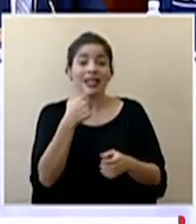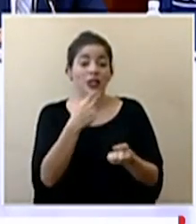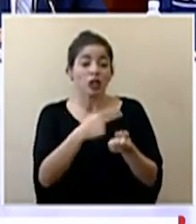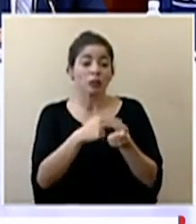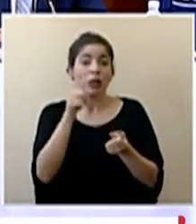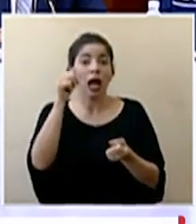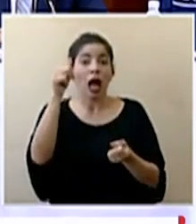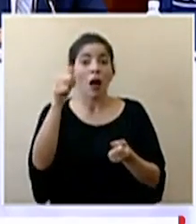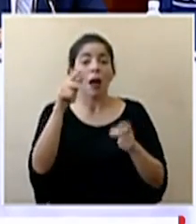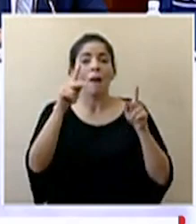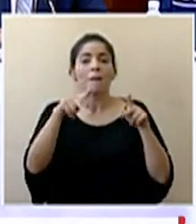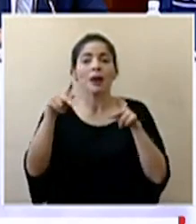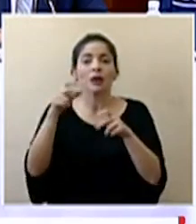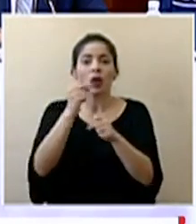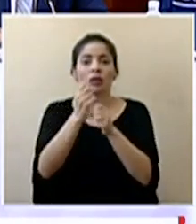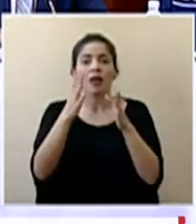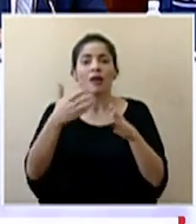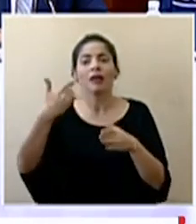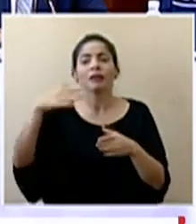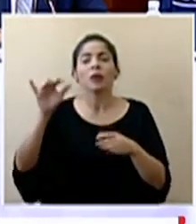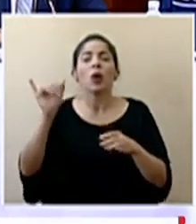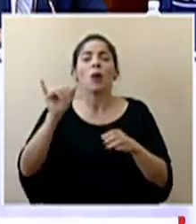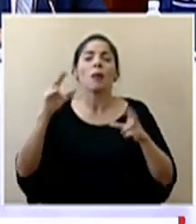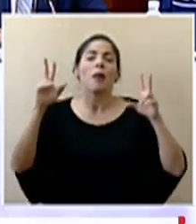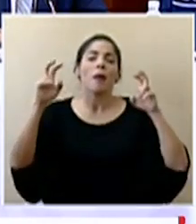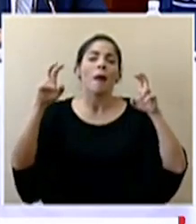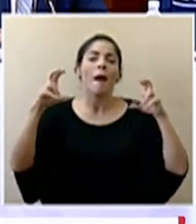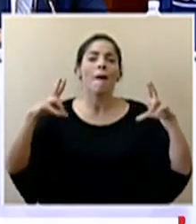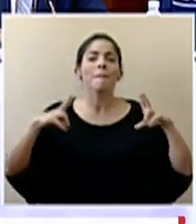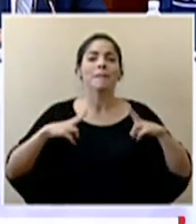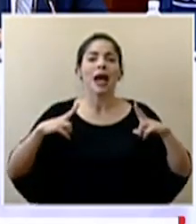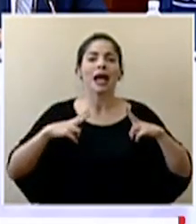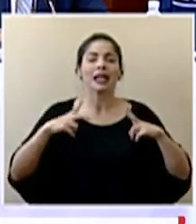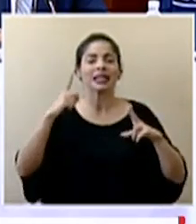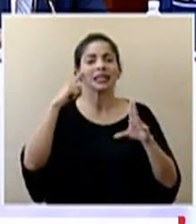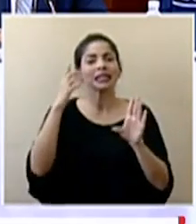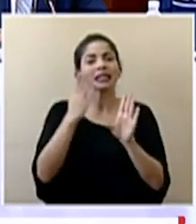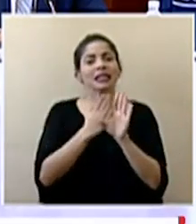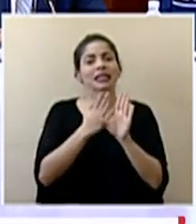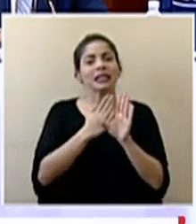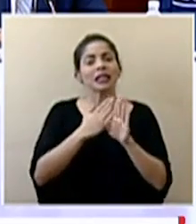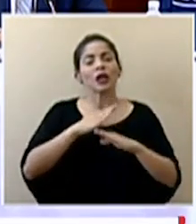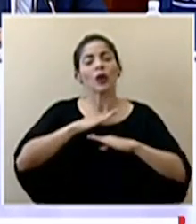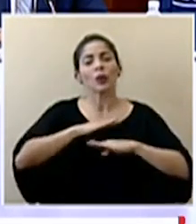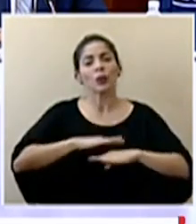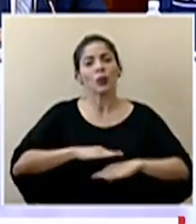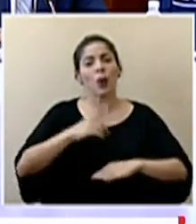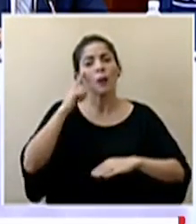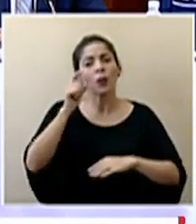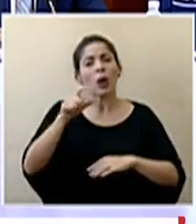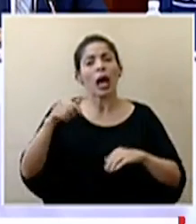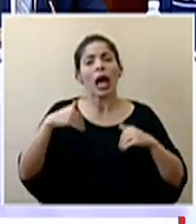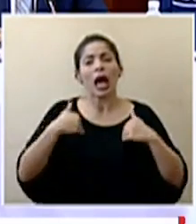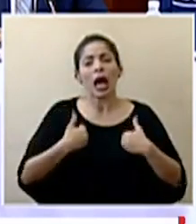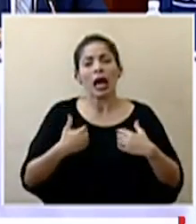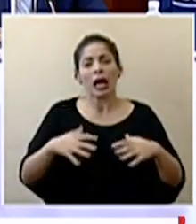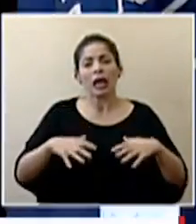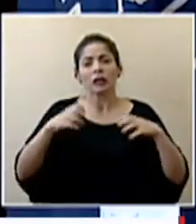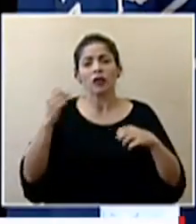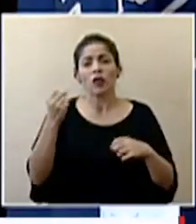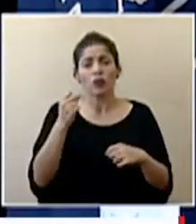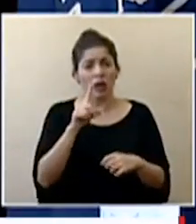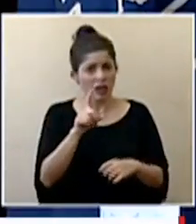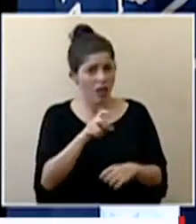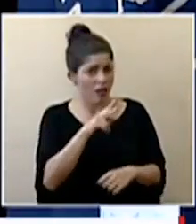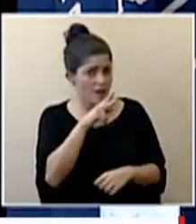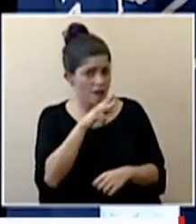de Alajuela están enviando a los funcionarios a una especie de vacaciones psicoprofilácticas de tres días pues el nivel de cansancio y estrés es demasiado ¿esto